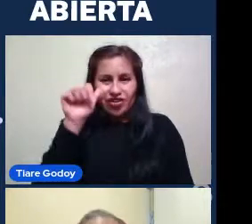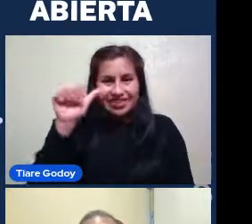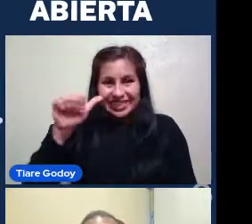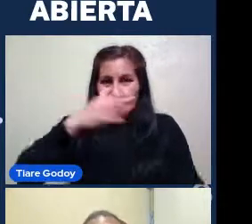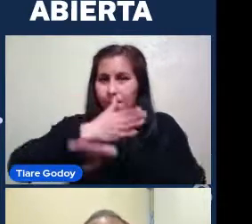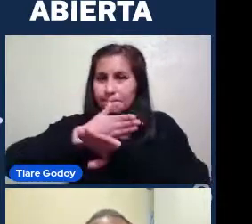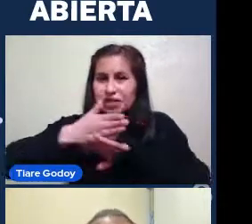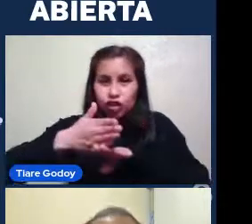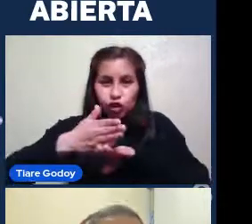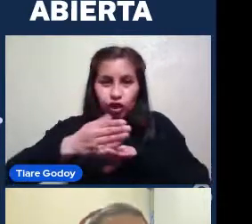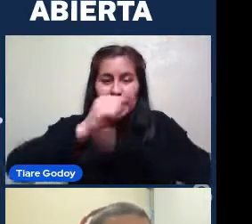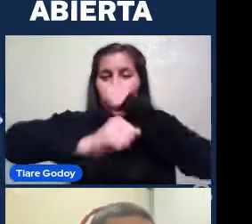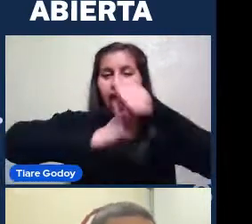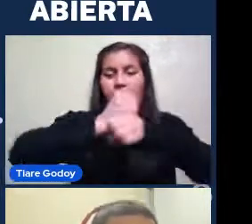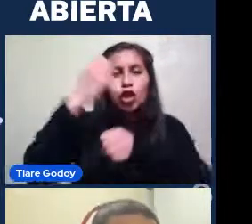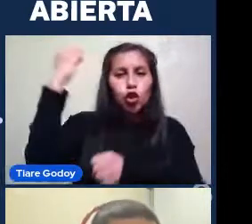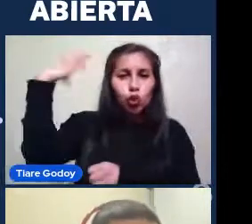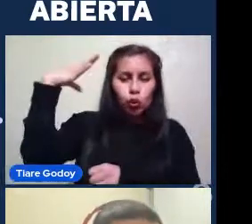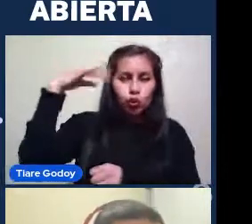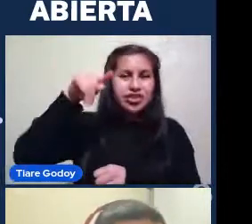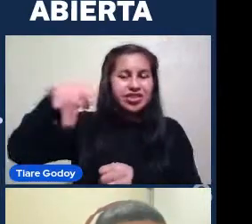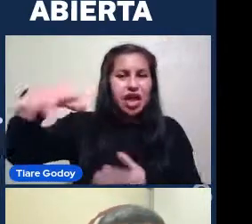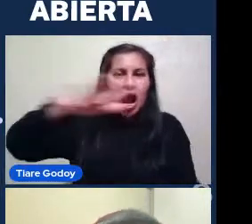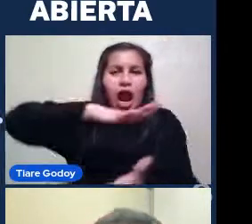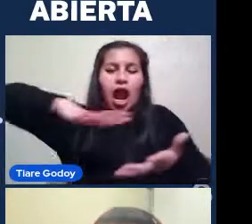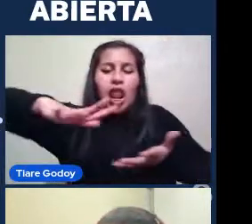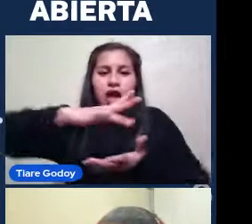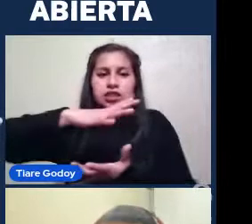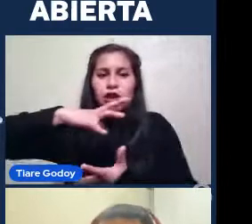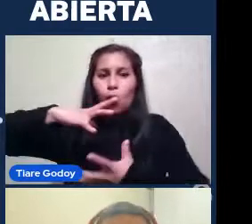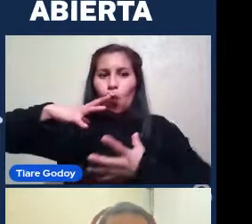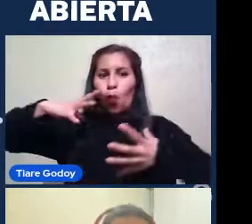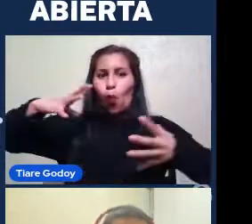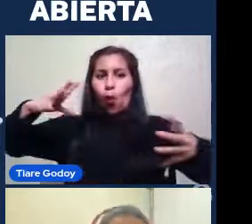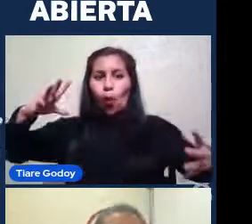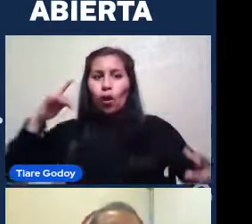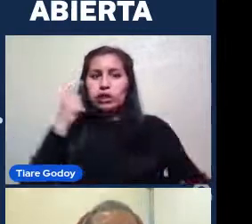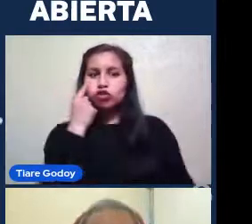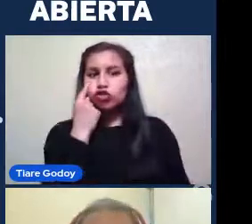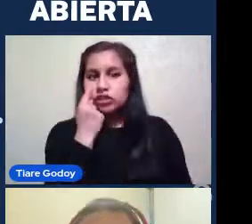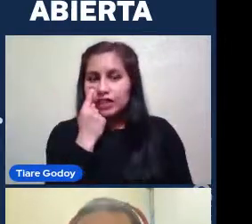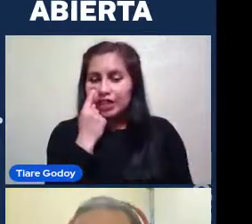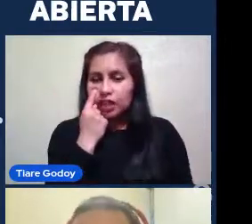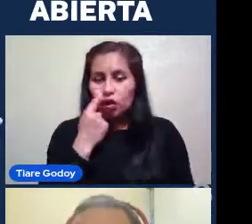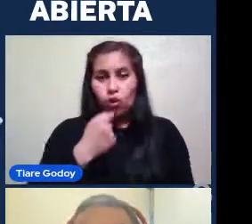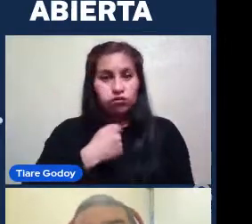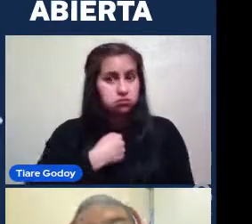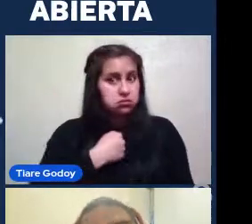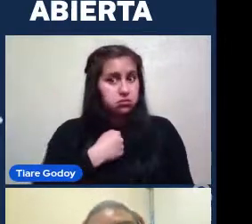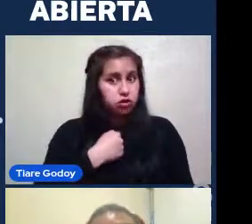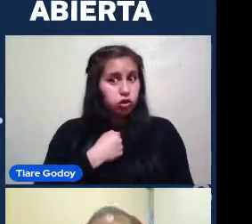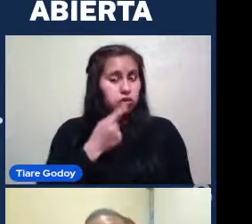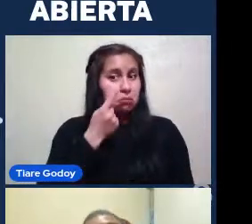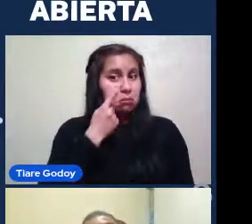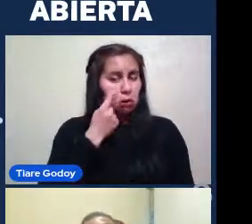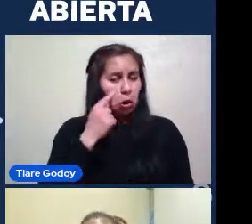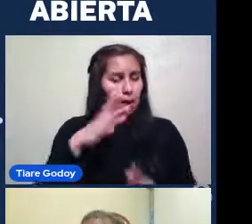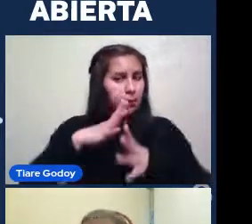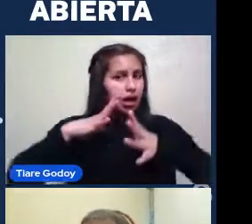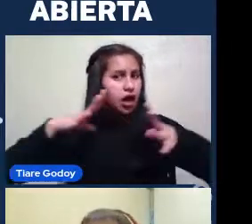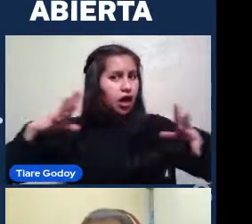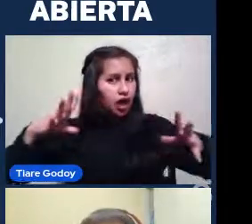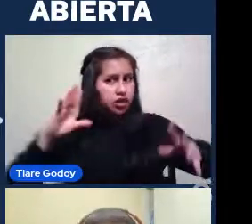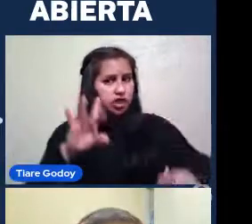diámetro Que es la galaxia Más grande Que conocemos Bien Al menos La más grande Que yo pude encontrar Y que tiene Un tamaño